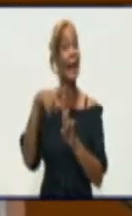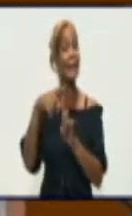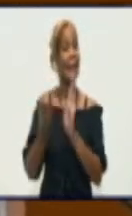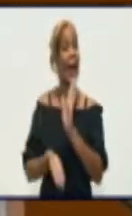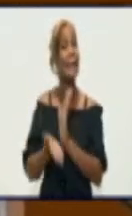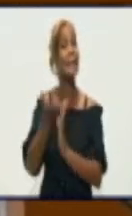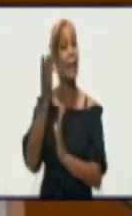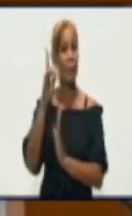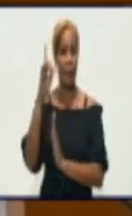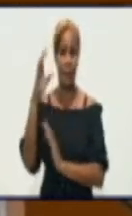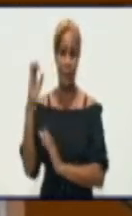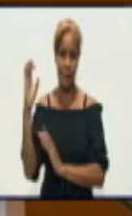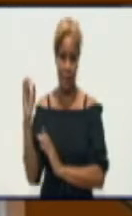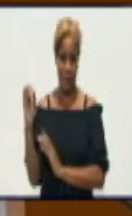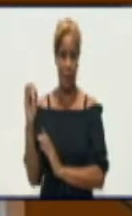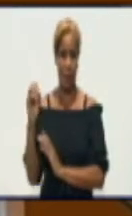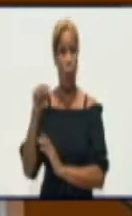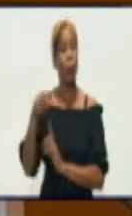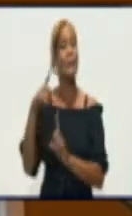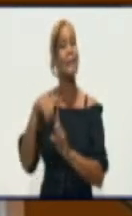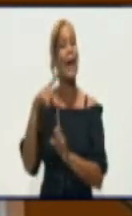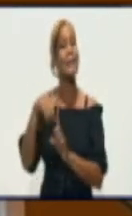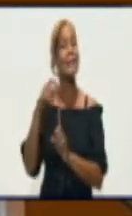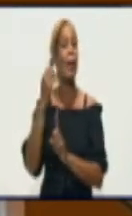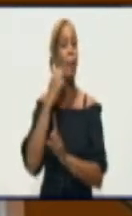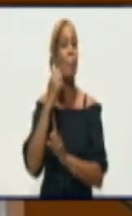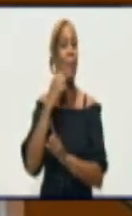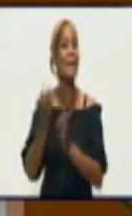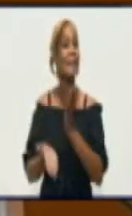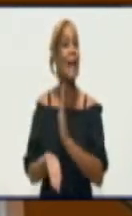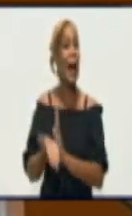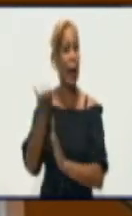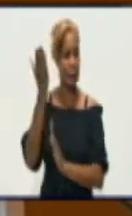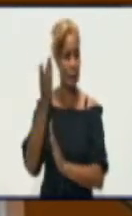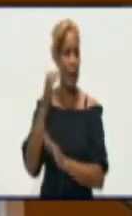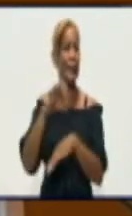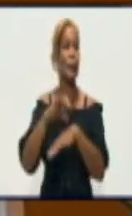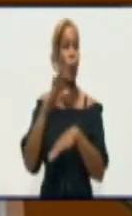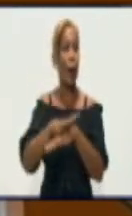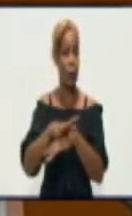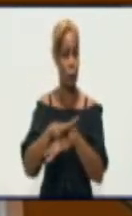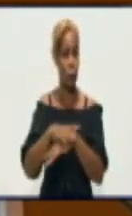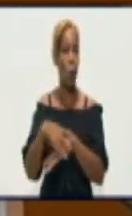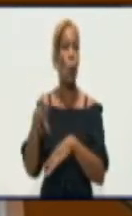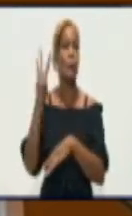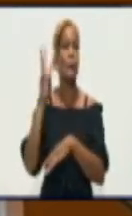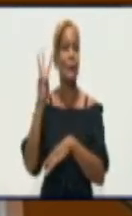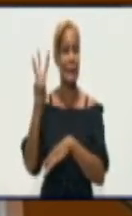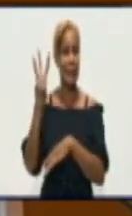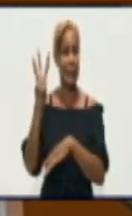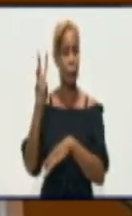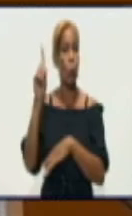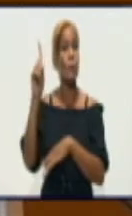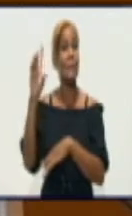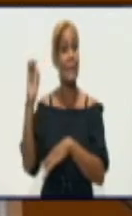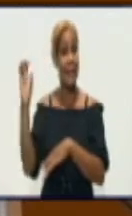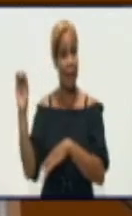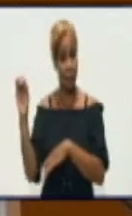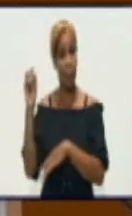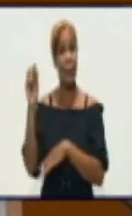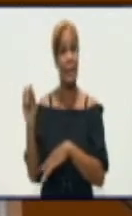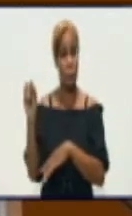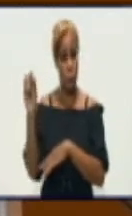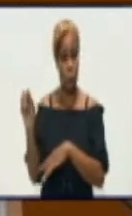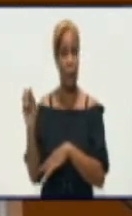Y el municipio que mayor tasa aporta es Río Cauto, que en los últimos 15 días ha aportado 301 casos para una tasa de